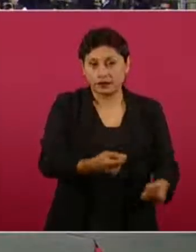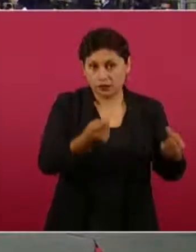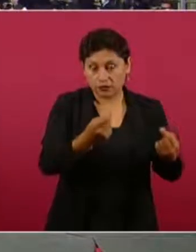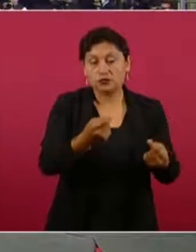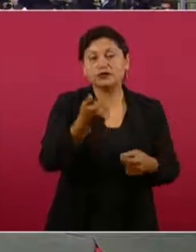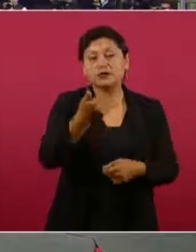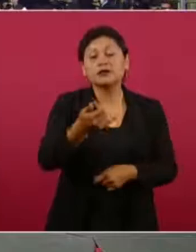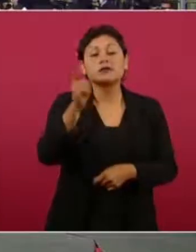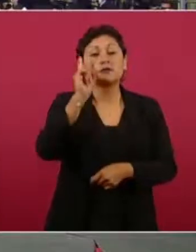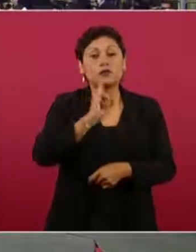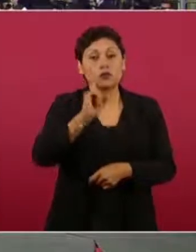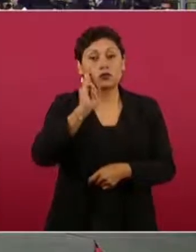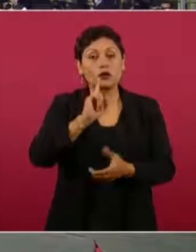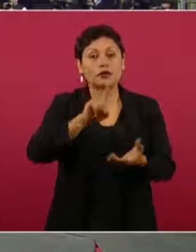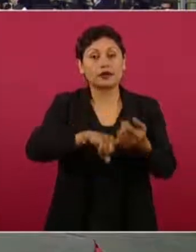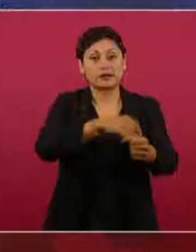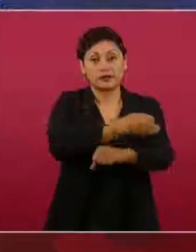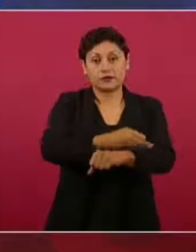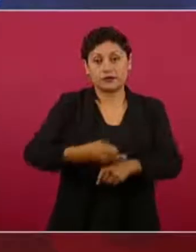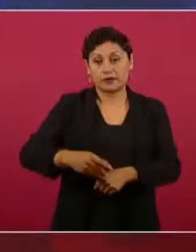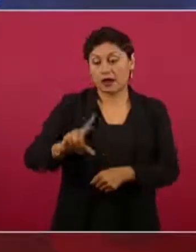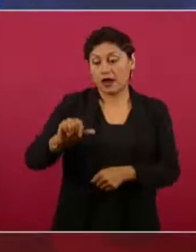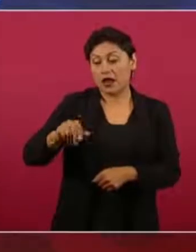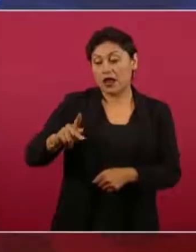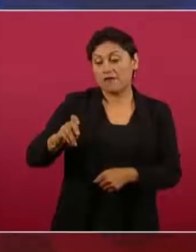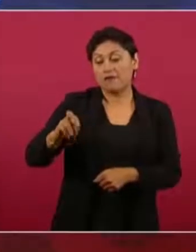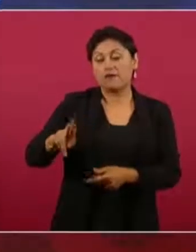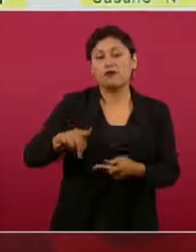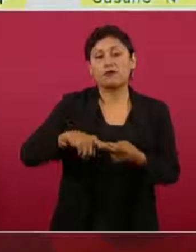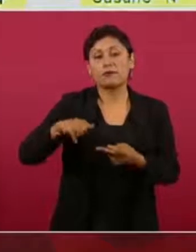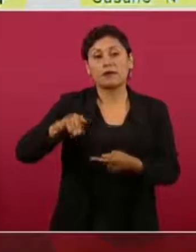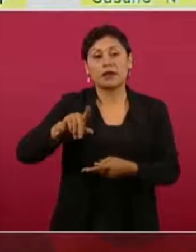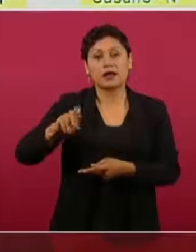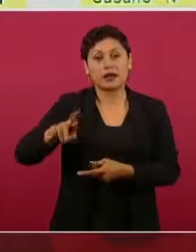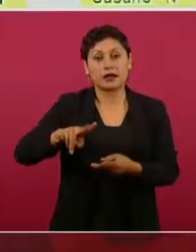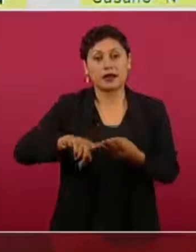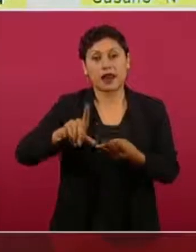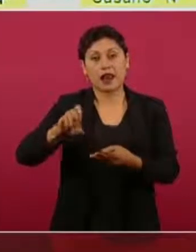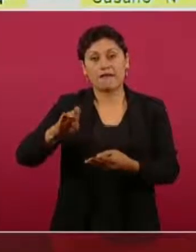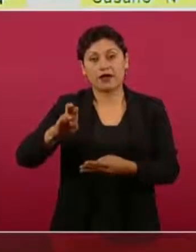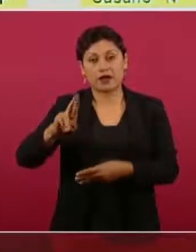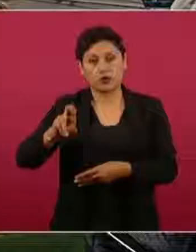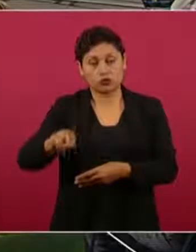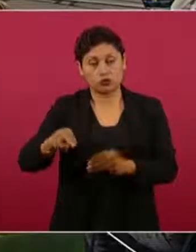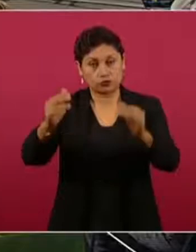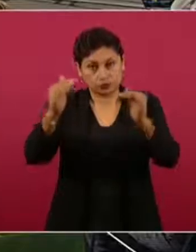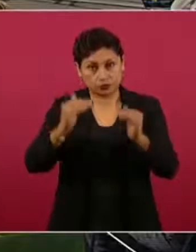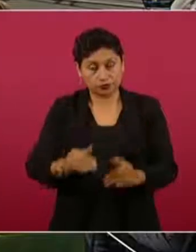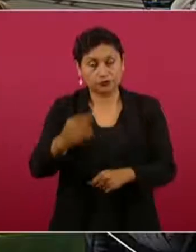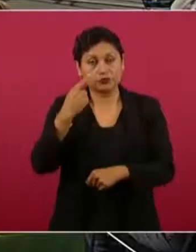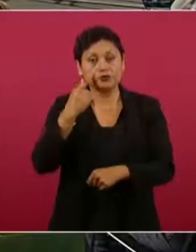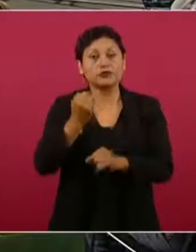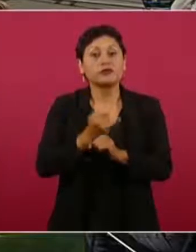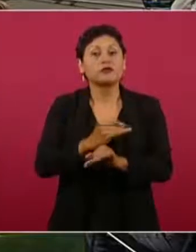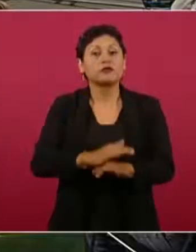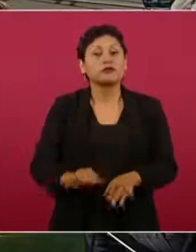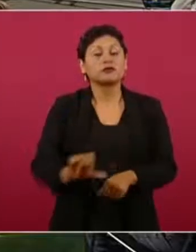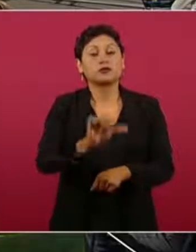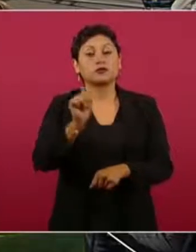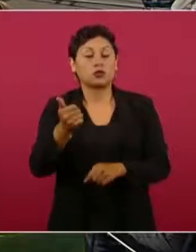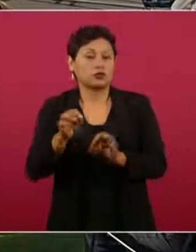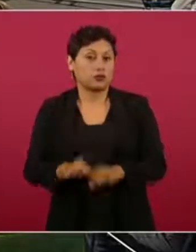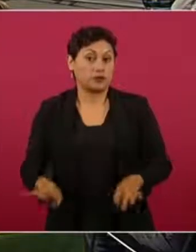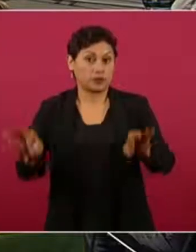y mujeres de las familias Lanford, Miller y LeBarón. También informar de otra vinculación